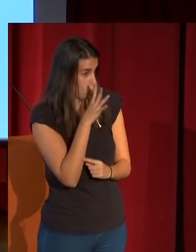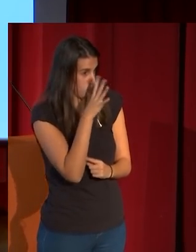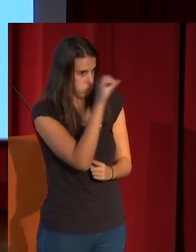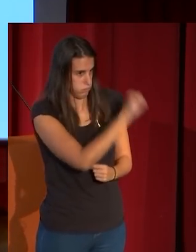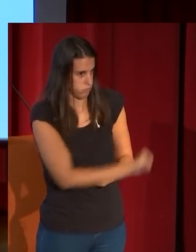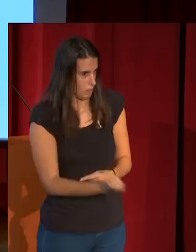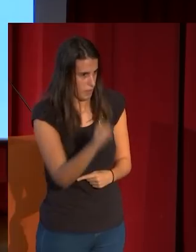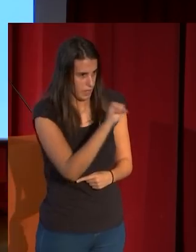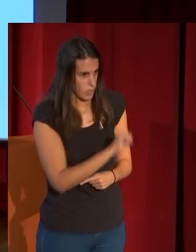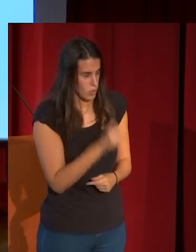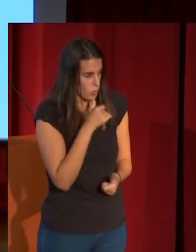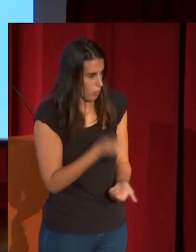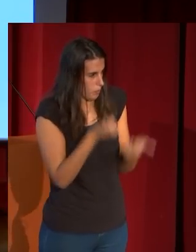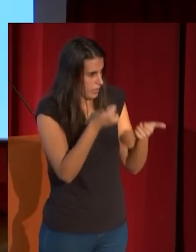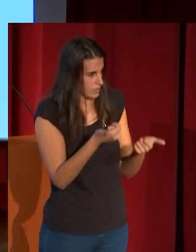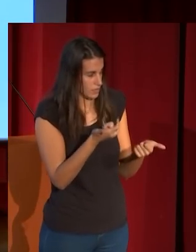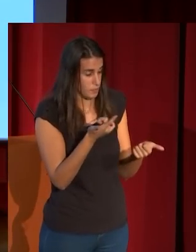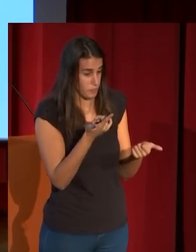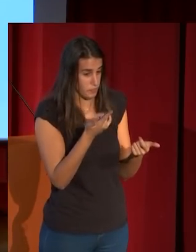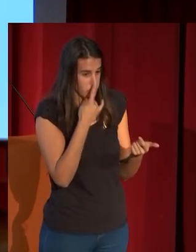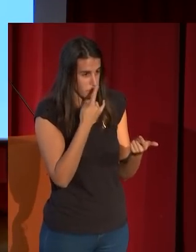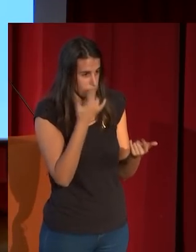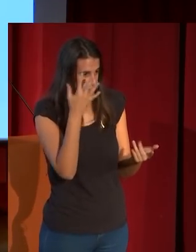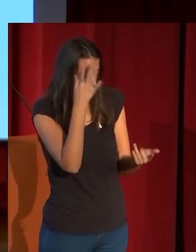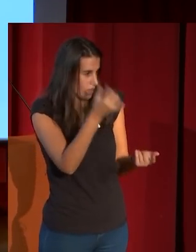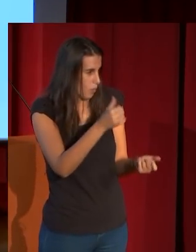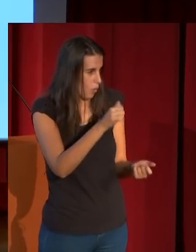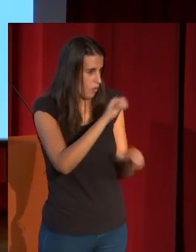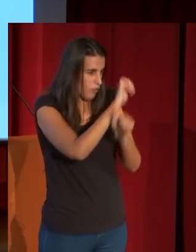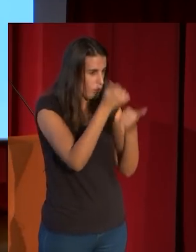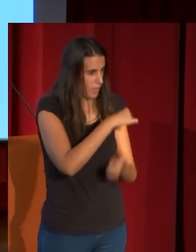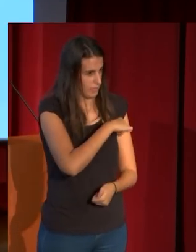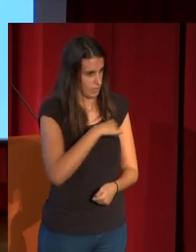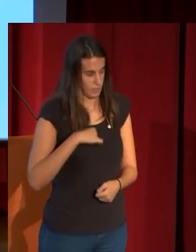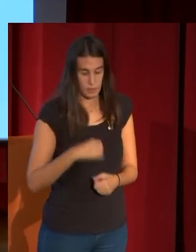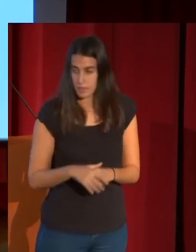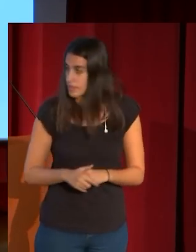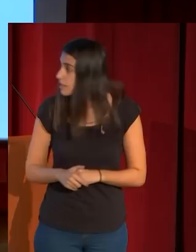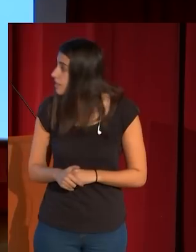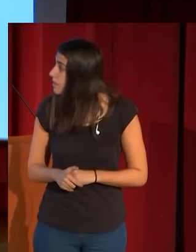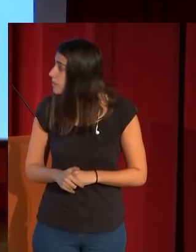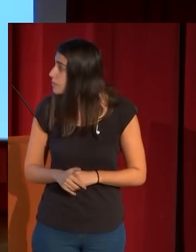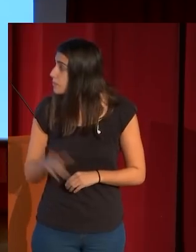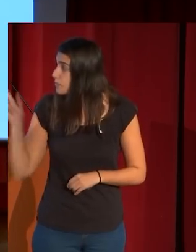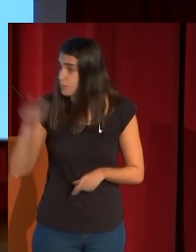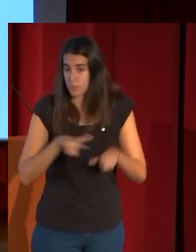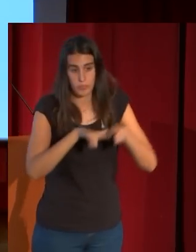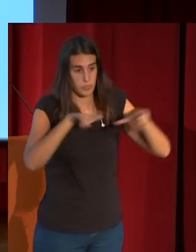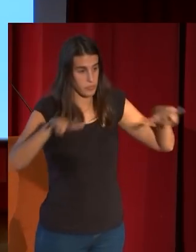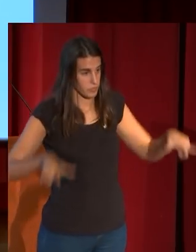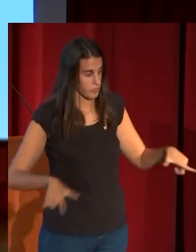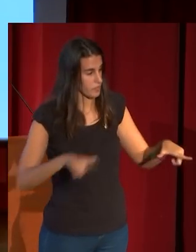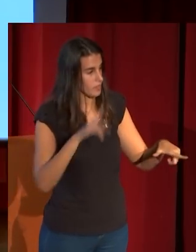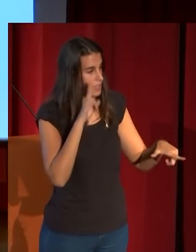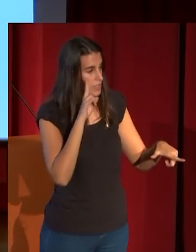o la vertiente más espectacular y por otro lado está más íntima. Pero también otra novedad es Fortuny y el Prado. Madrid y